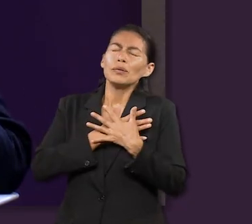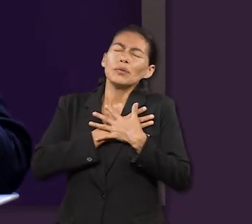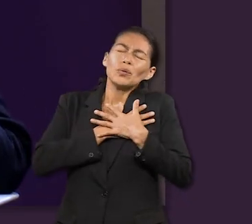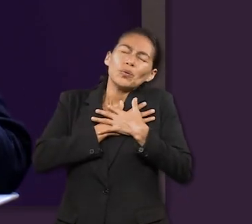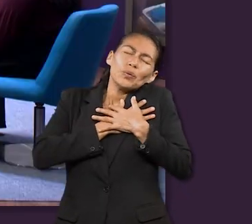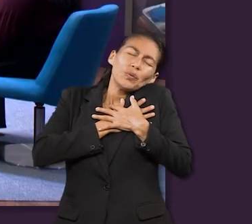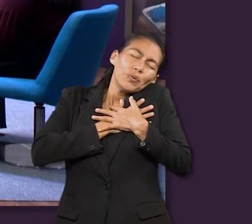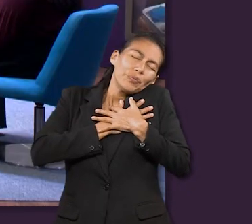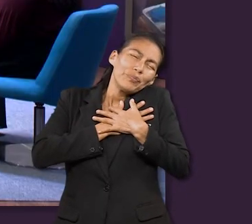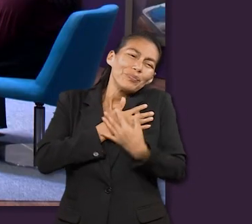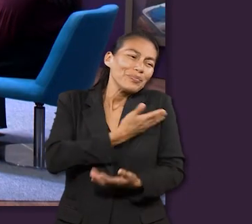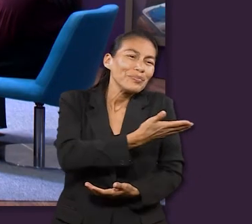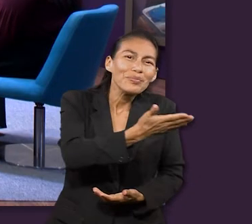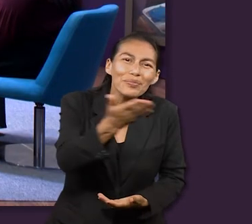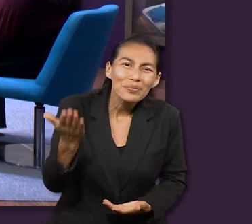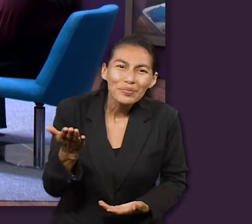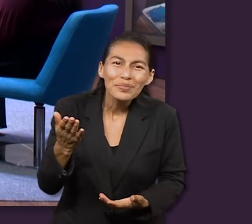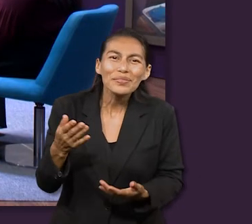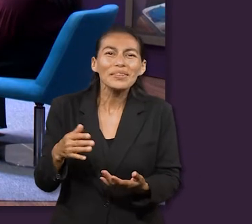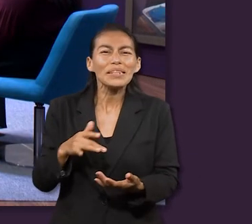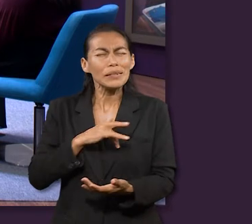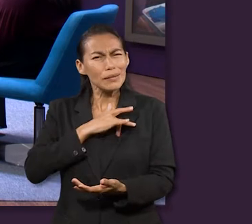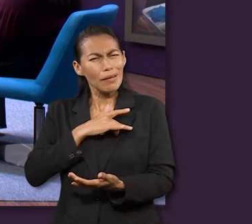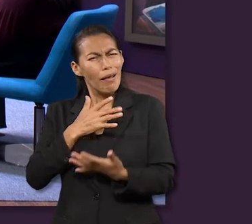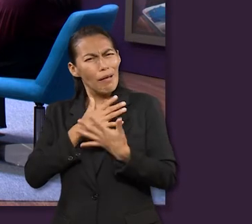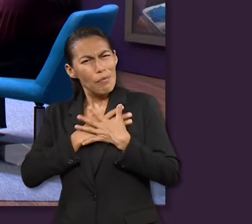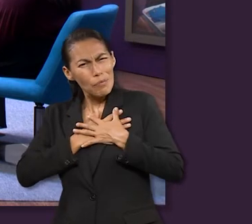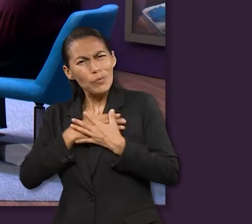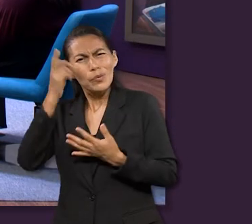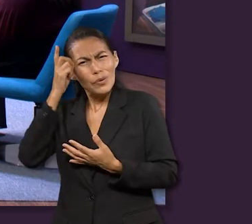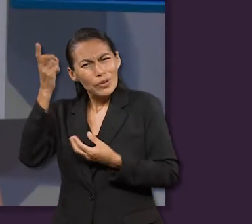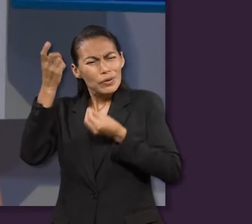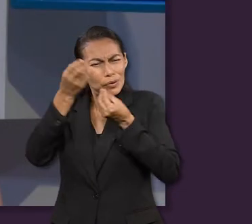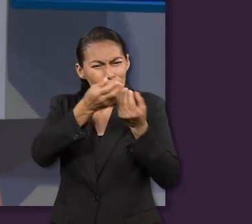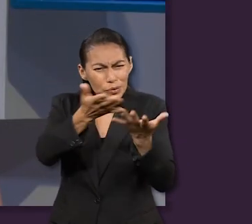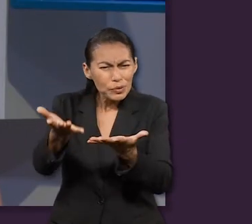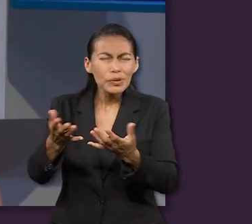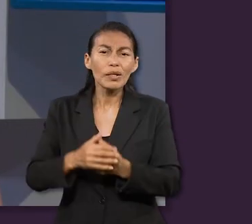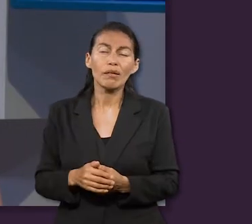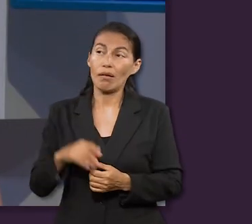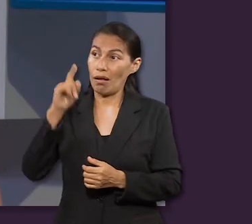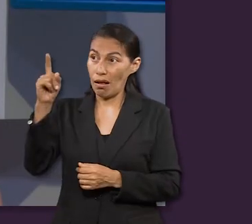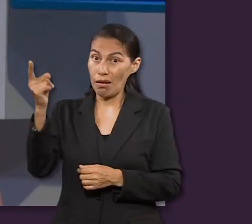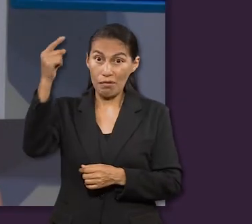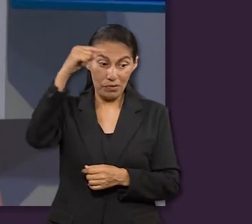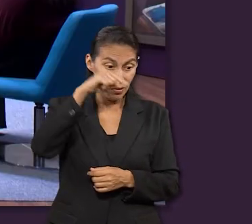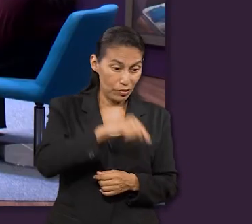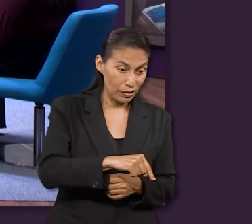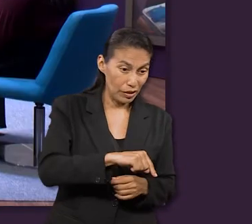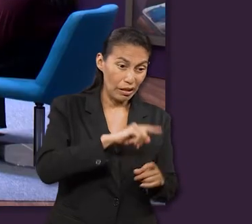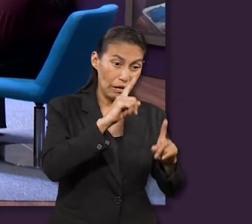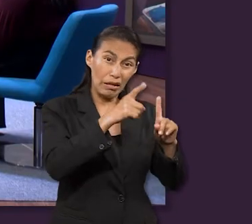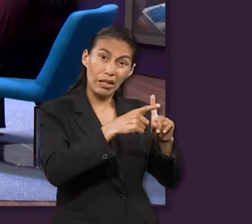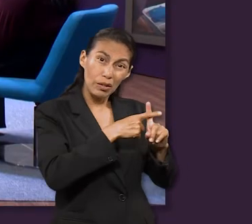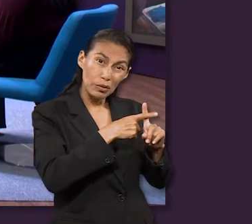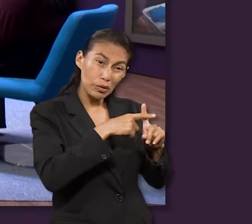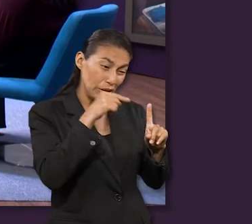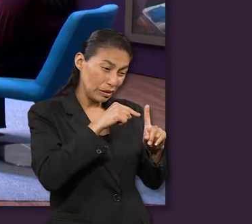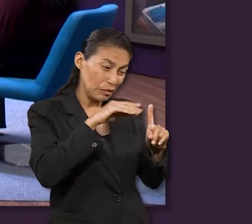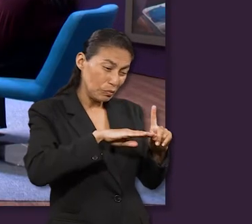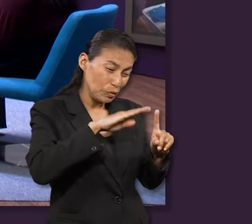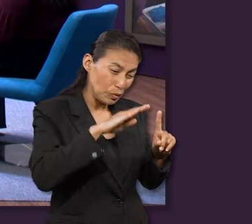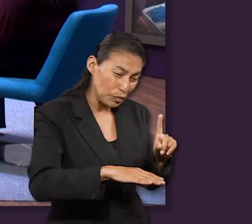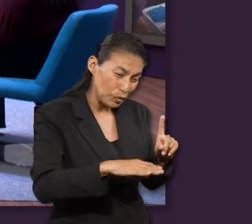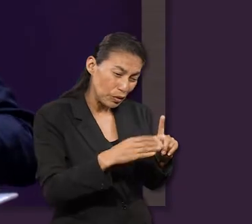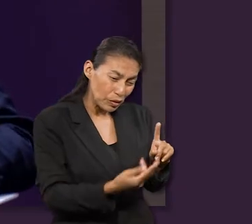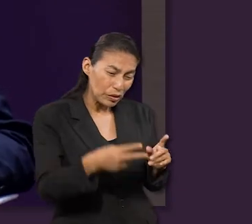debo sentirme amado, que Jesús vino por mí y murió por mí